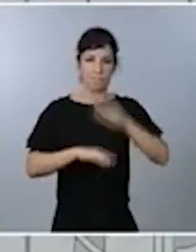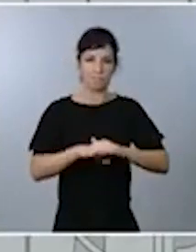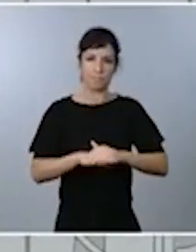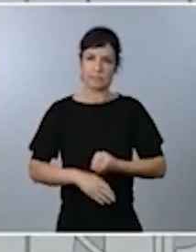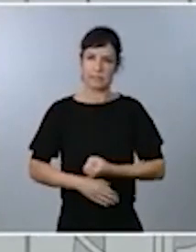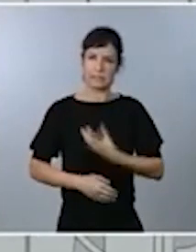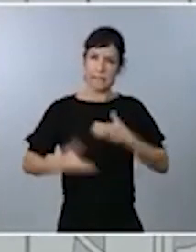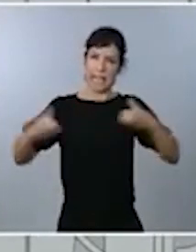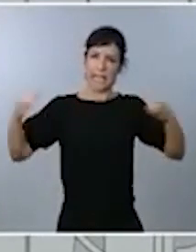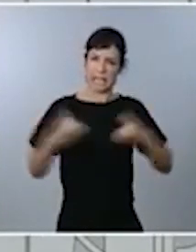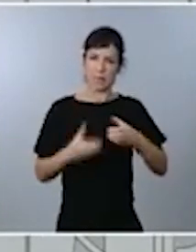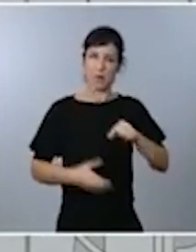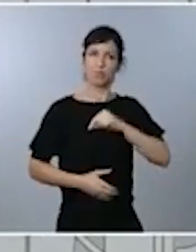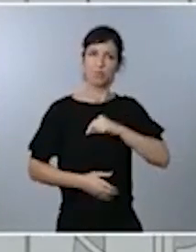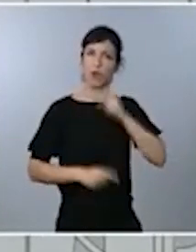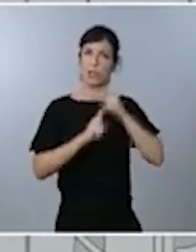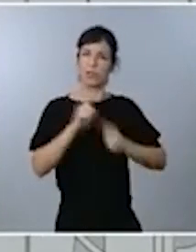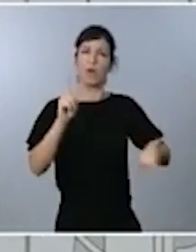con moral de victoria.